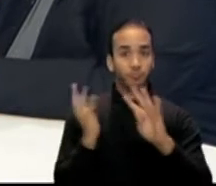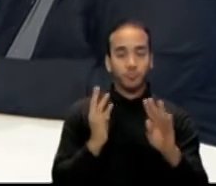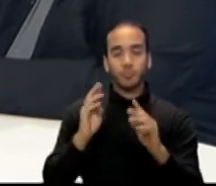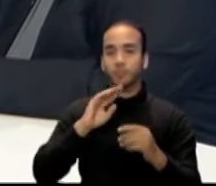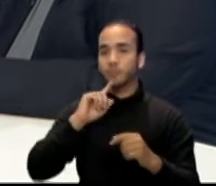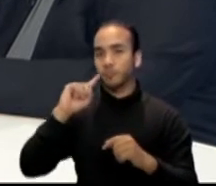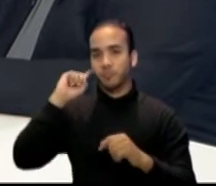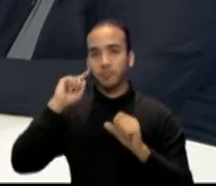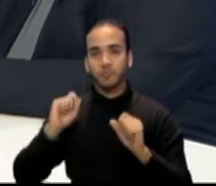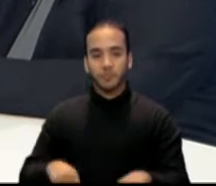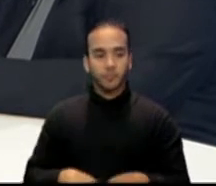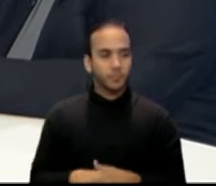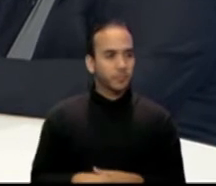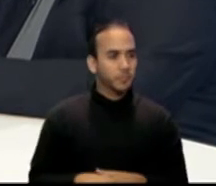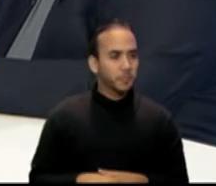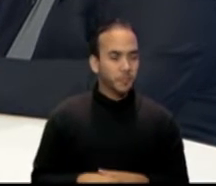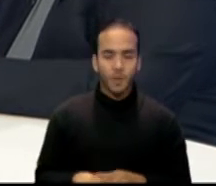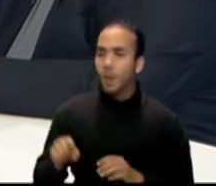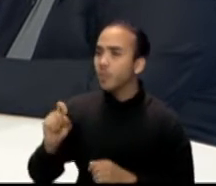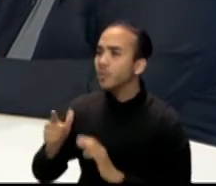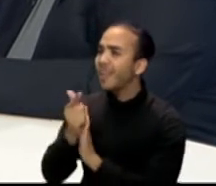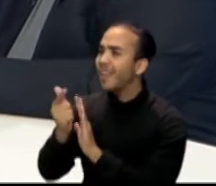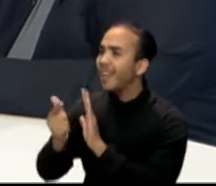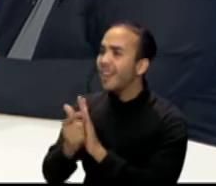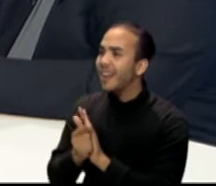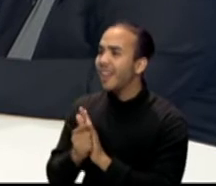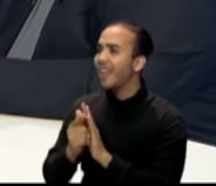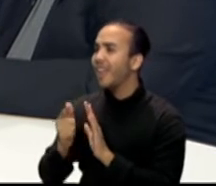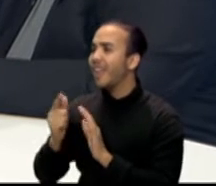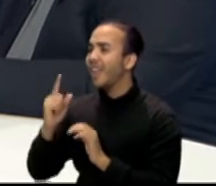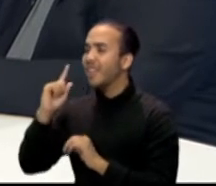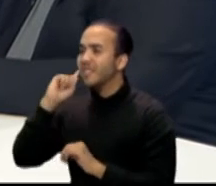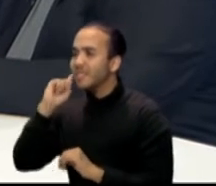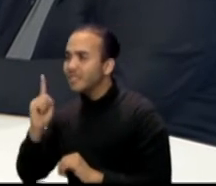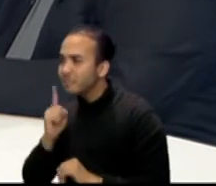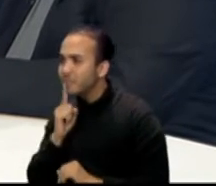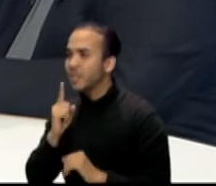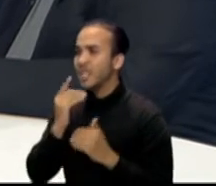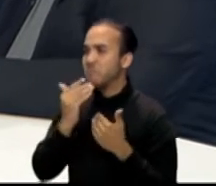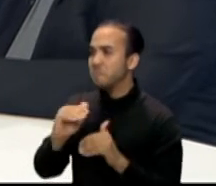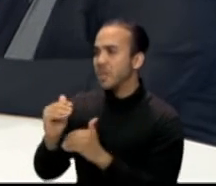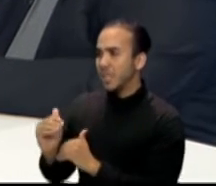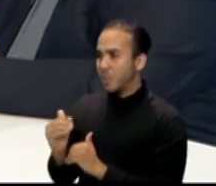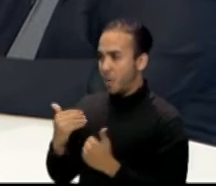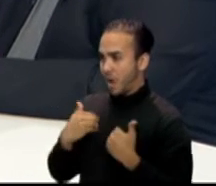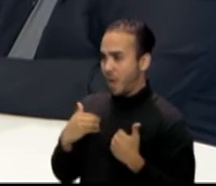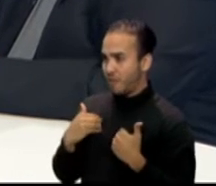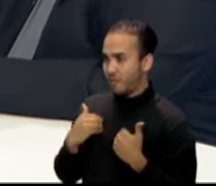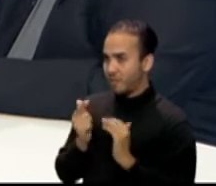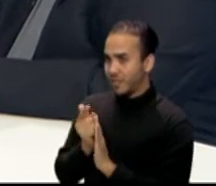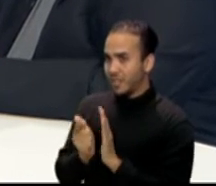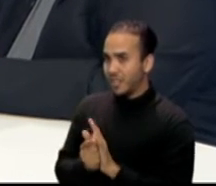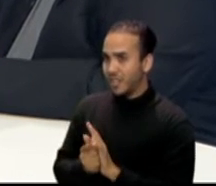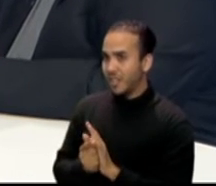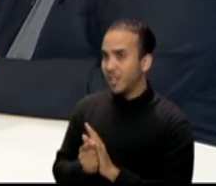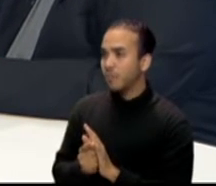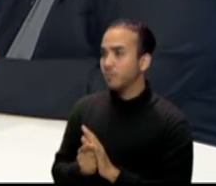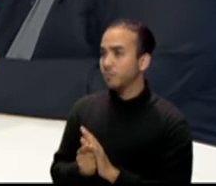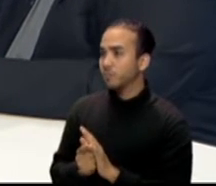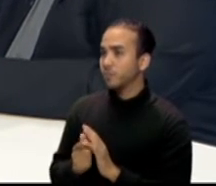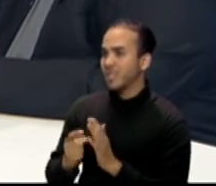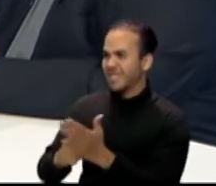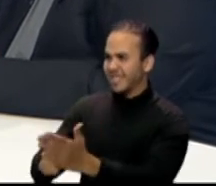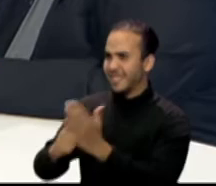no tan solo para la comunidad sorda, sino para todas aquellas personas que tengan algún tipo de impedimento porque todos tienen derechos por igual, que